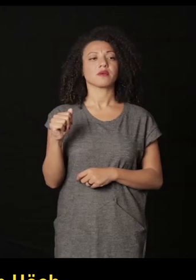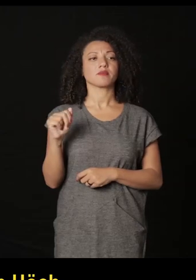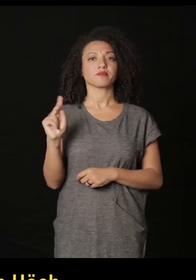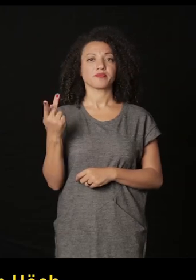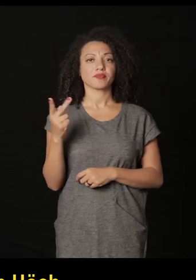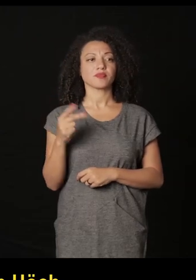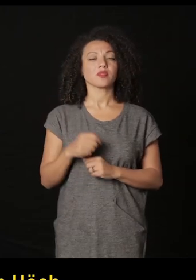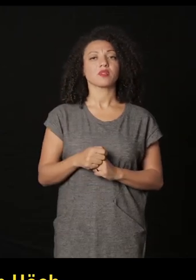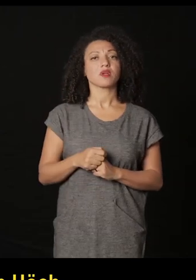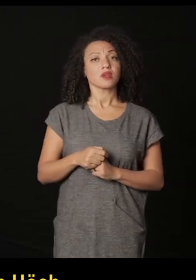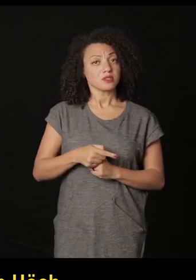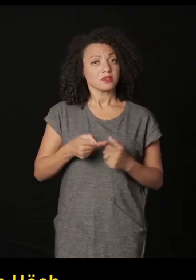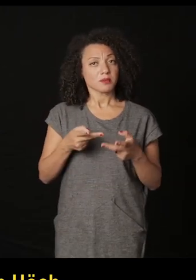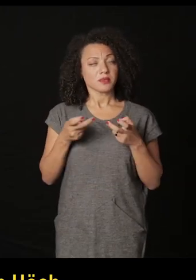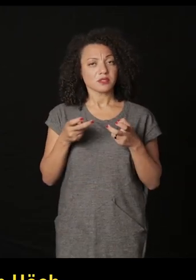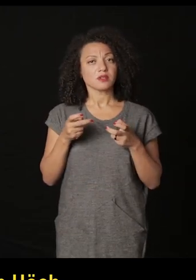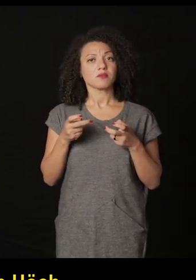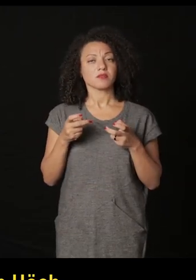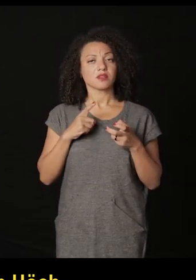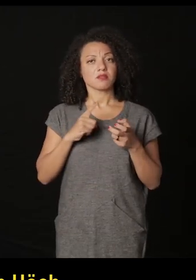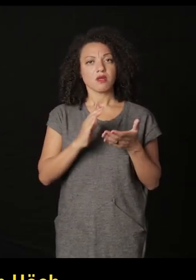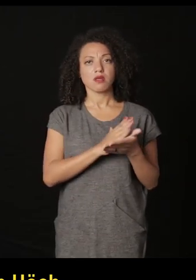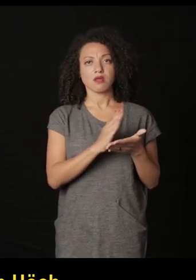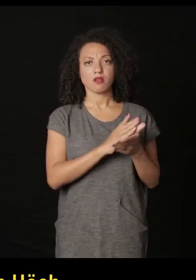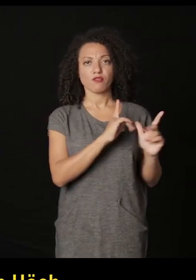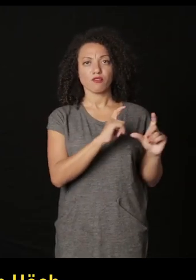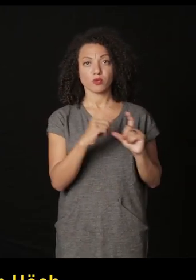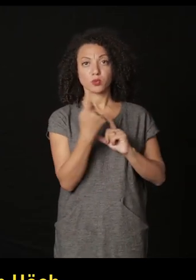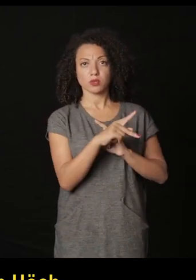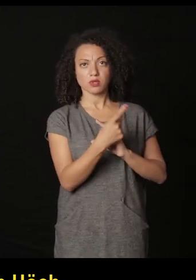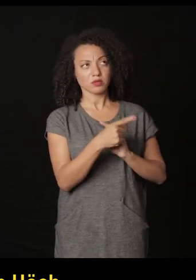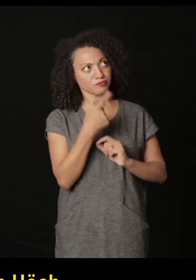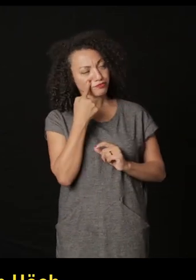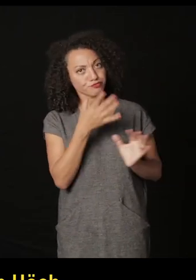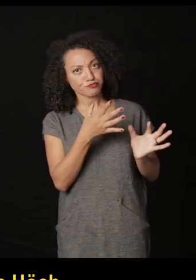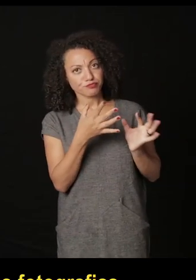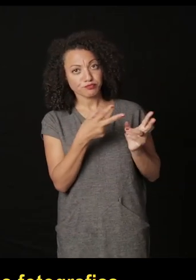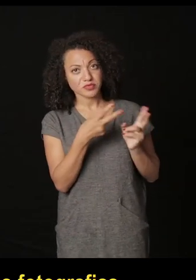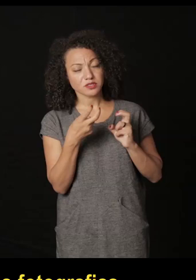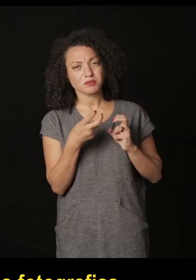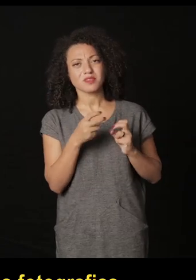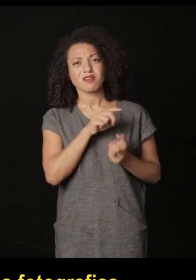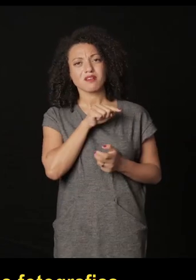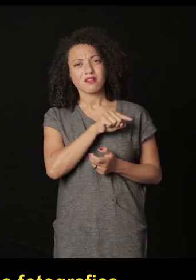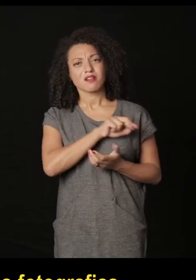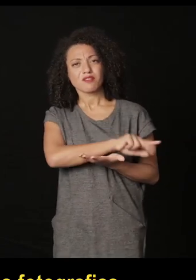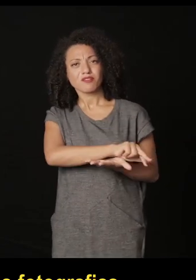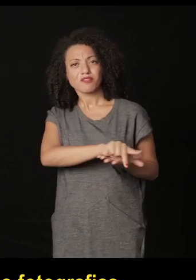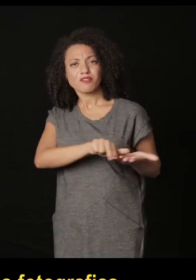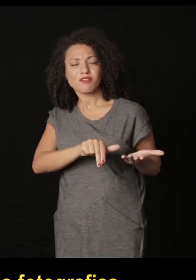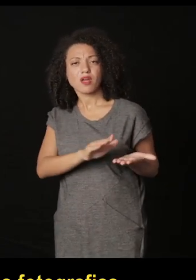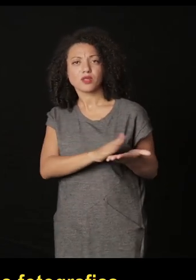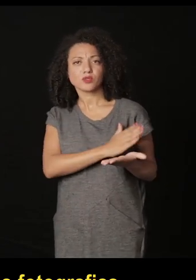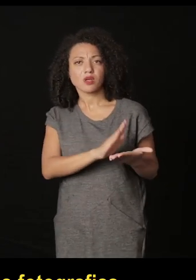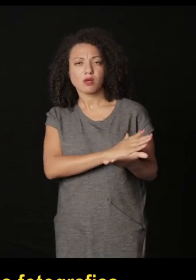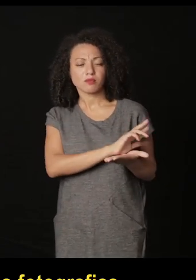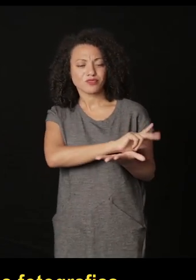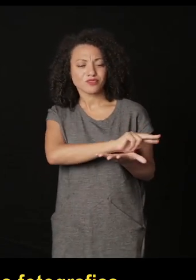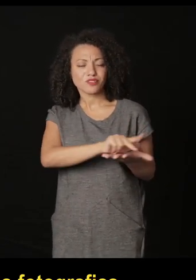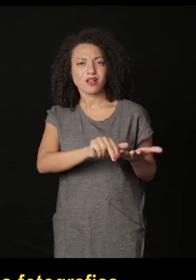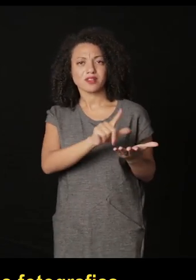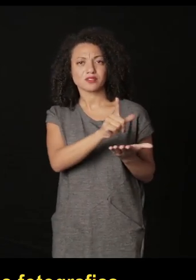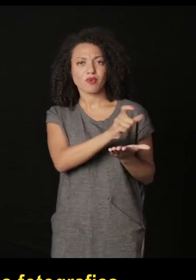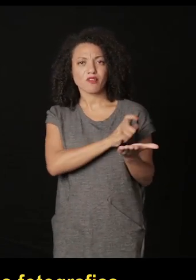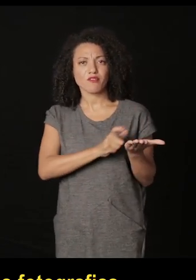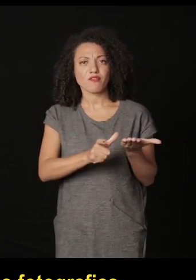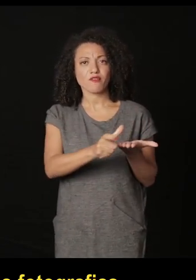Hannah Höch que vemos una reproducción de su álbum ella ha hecho muchos álbumes